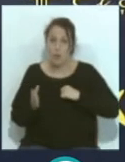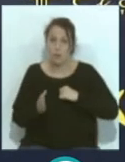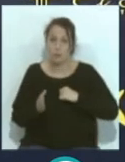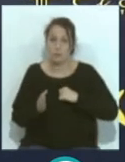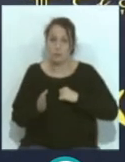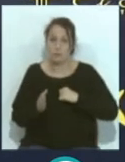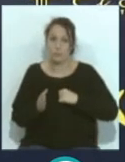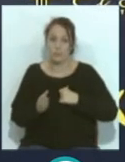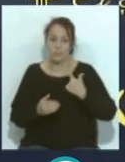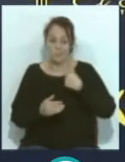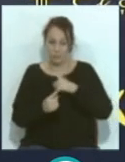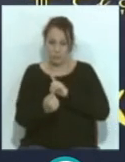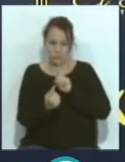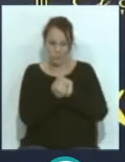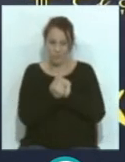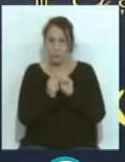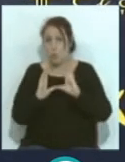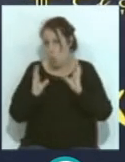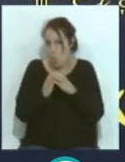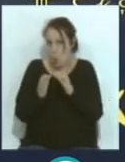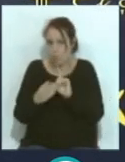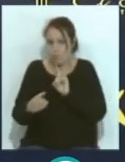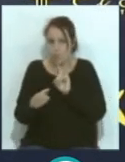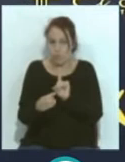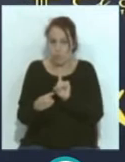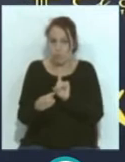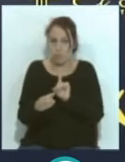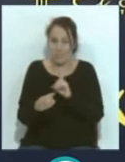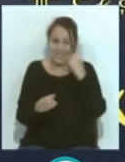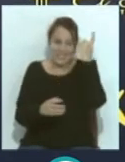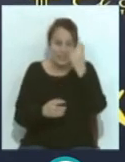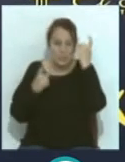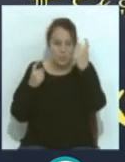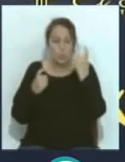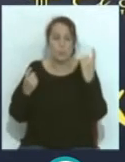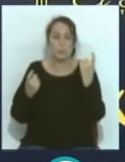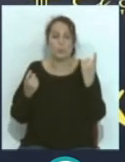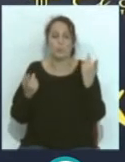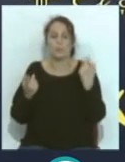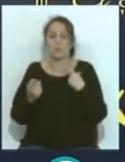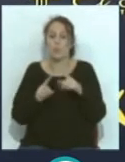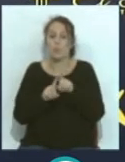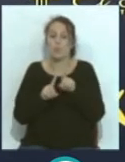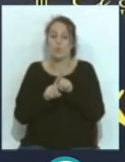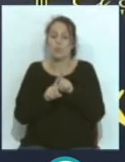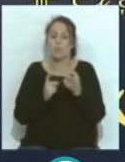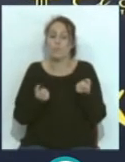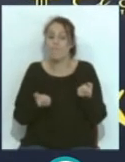Yo cuando me dirijo a ellos, me dirijo al grupo y le intento dar una visión